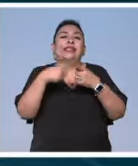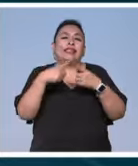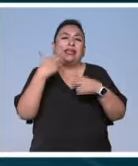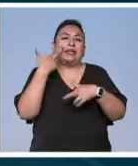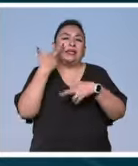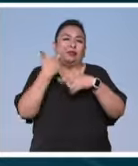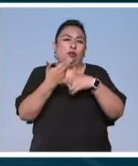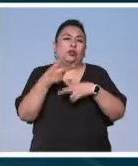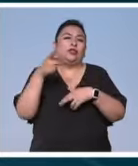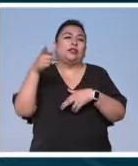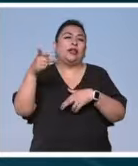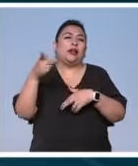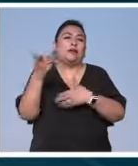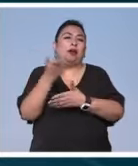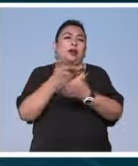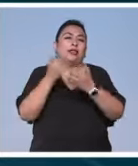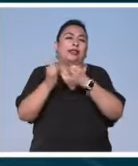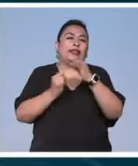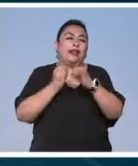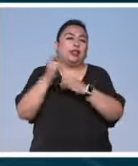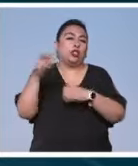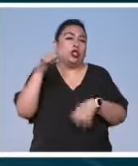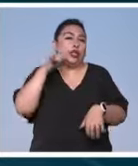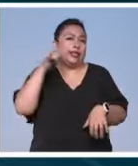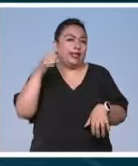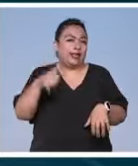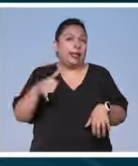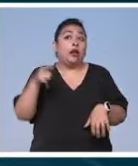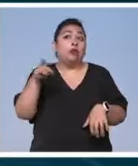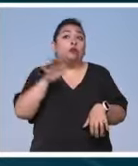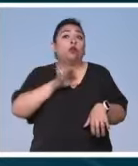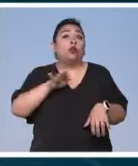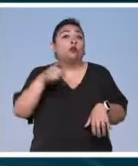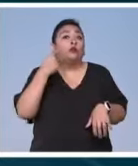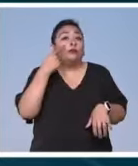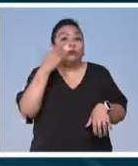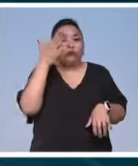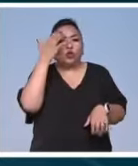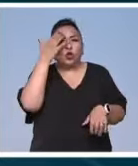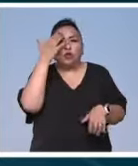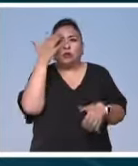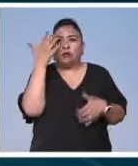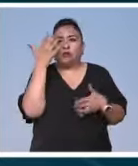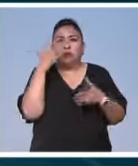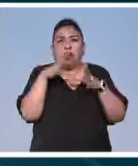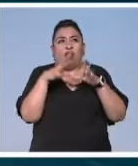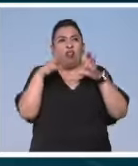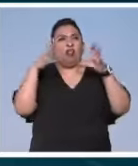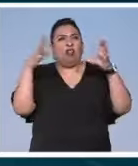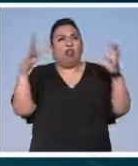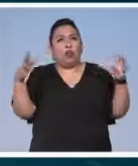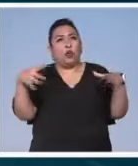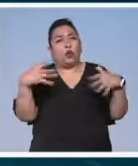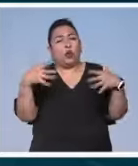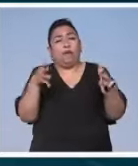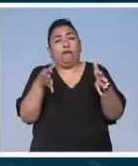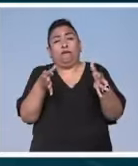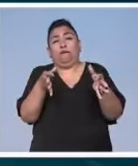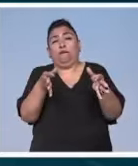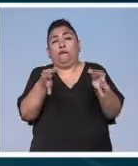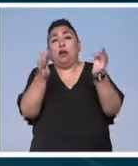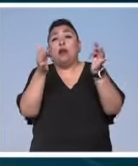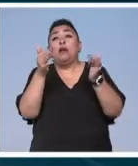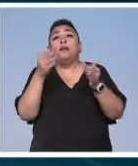Exteriores y Cooperación Internacional de Italia que nos permitirá conocer a gran escala y en alta resolución